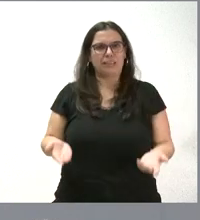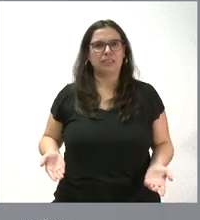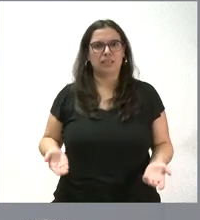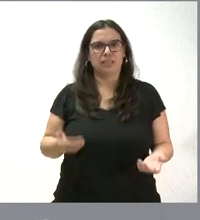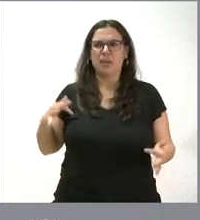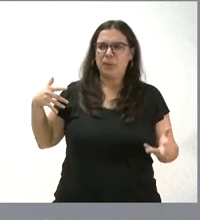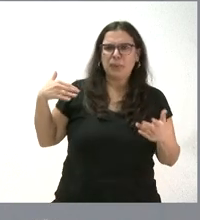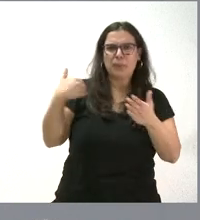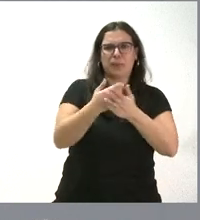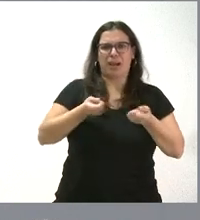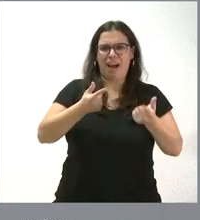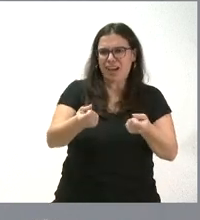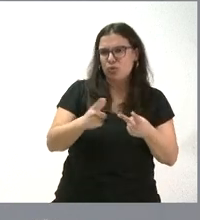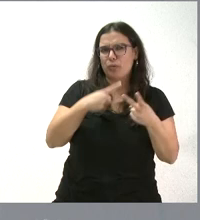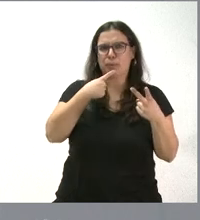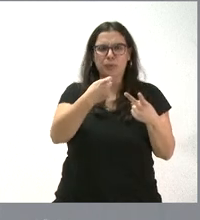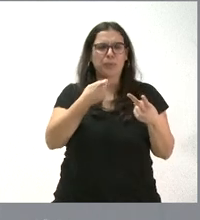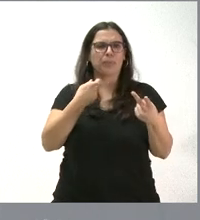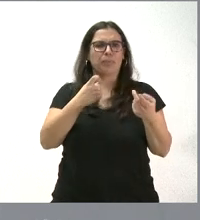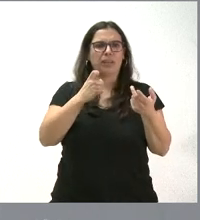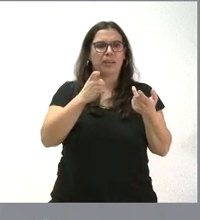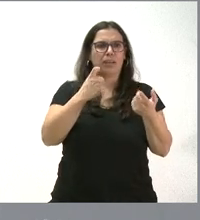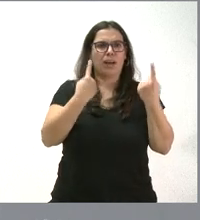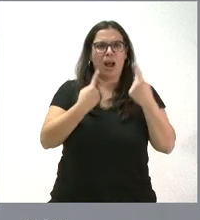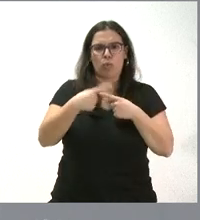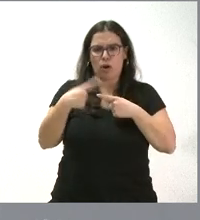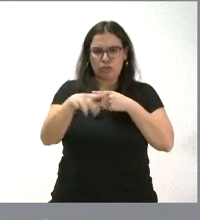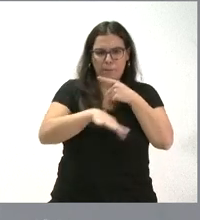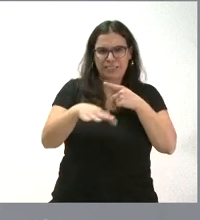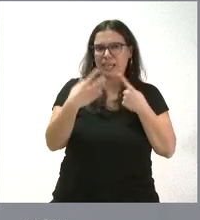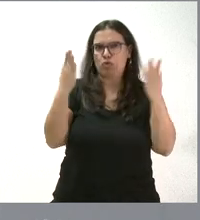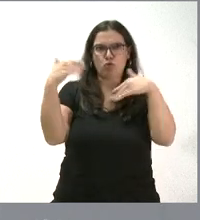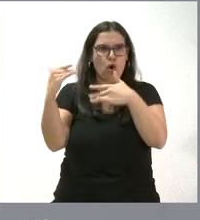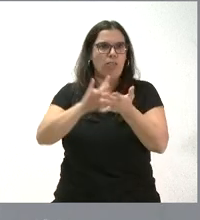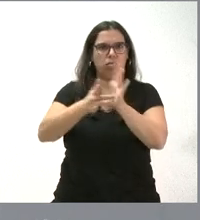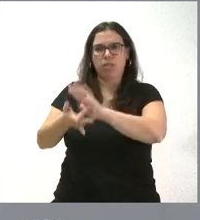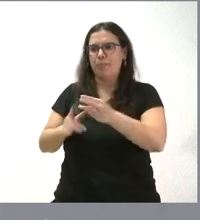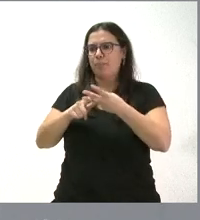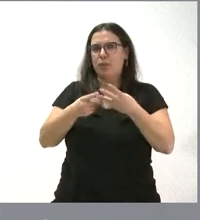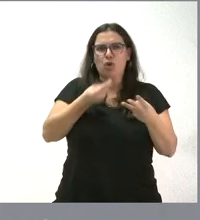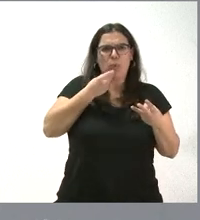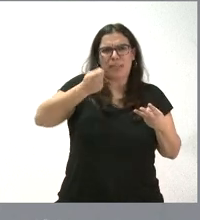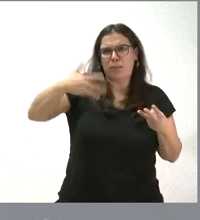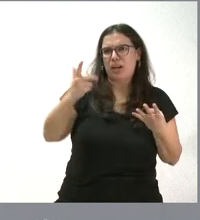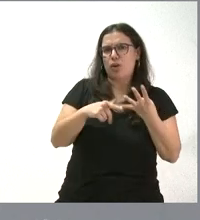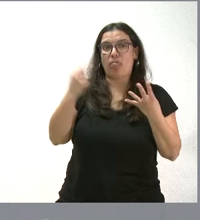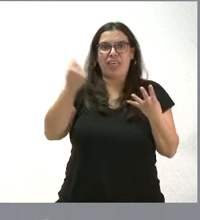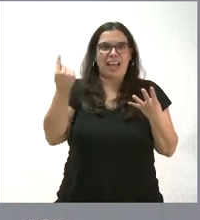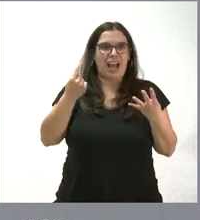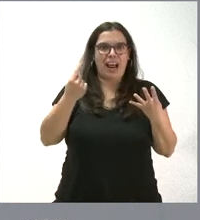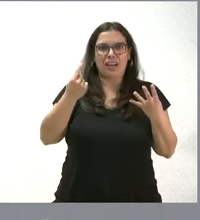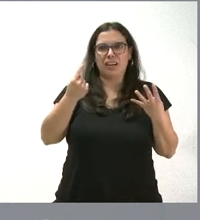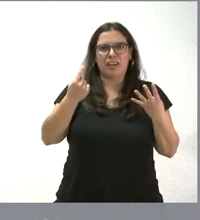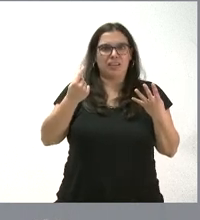Vienen atravesando incremento de costes, dificultades de acceso a algunas materias primas, piensos que son muy caros, los cereales y los